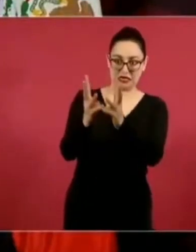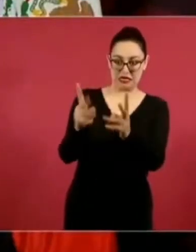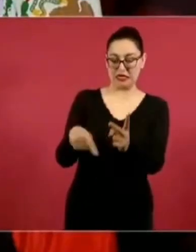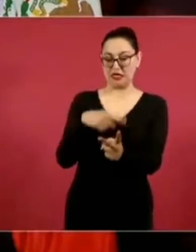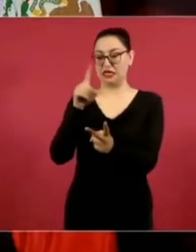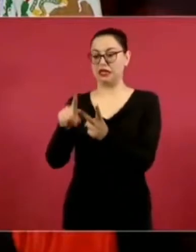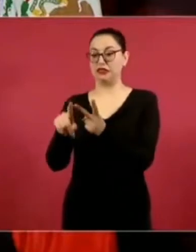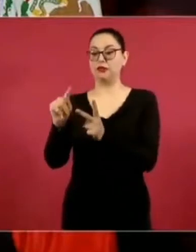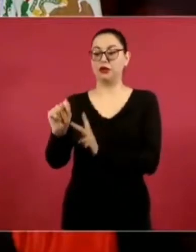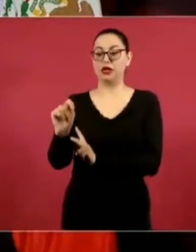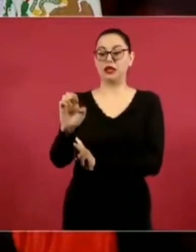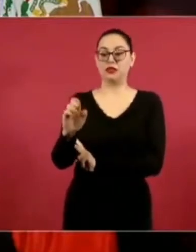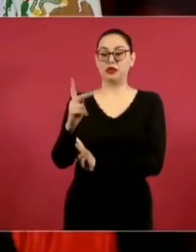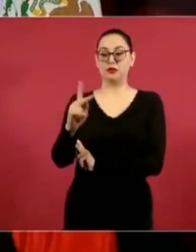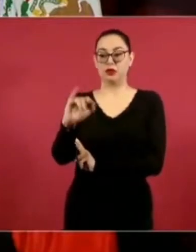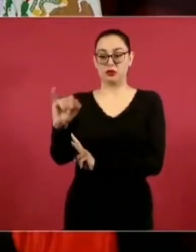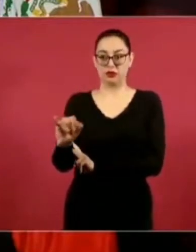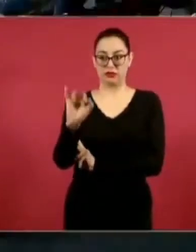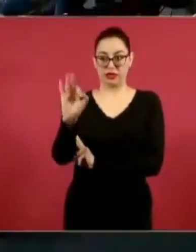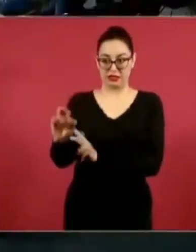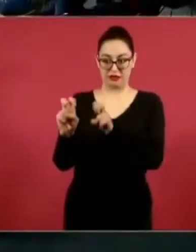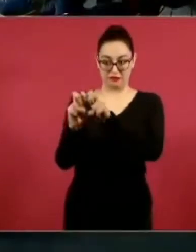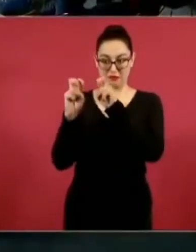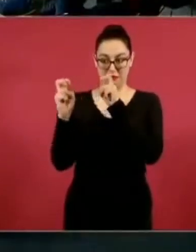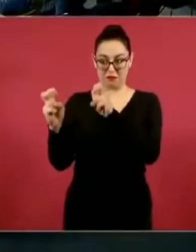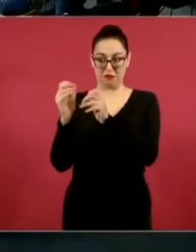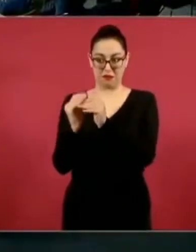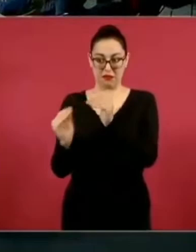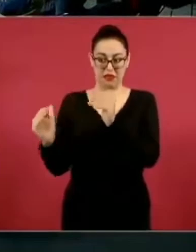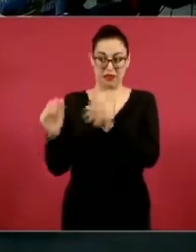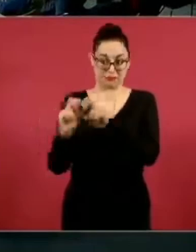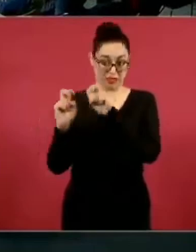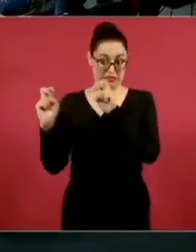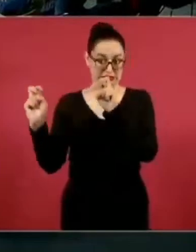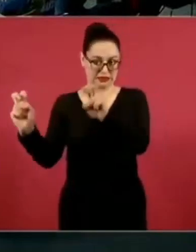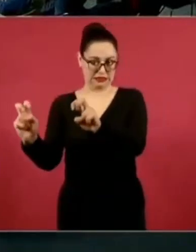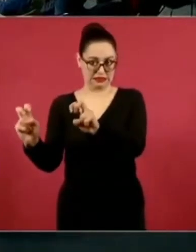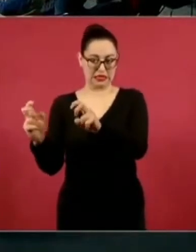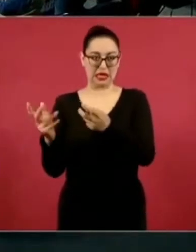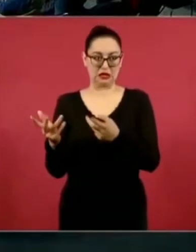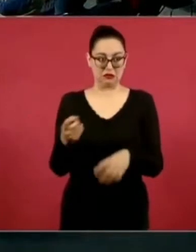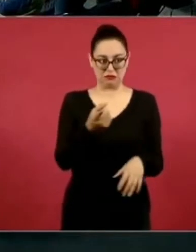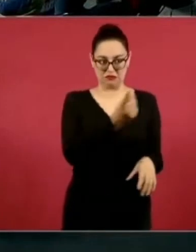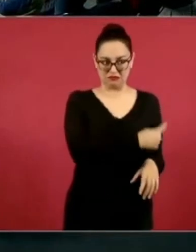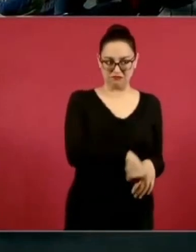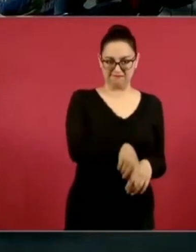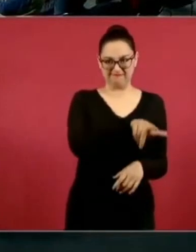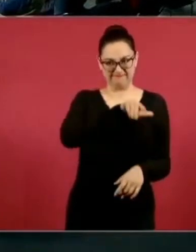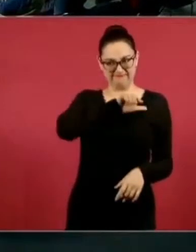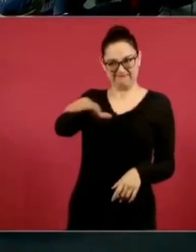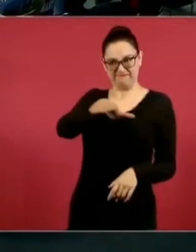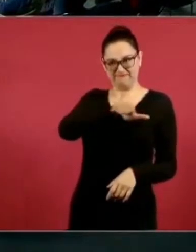a magistrados del Tribunal Electoral,